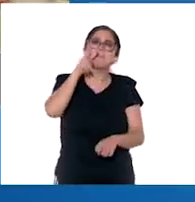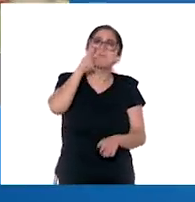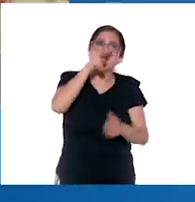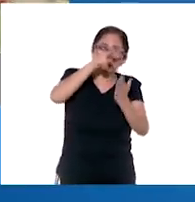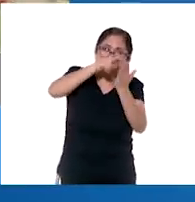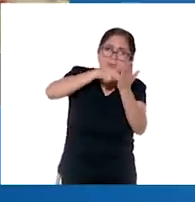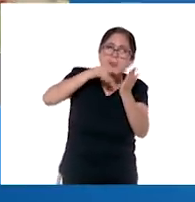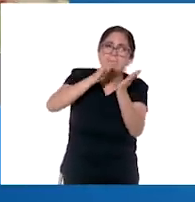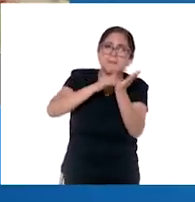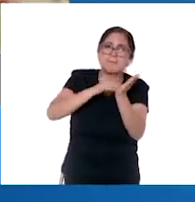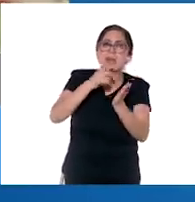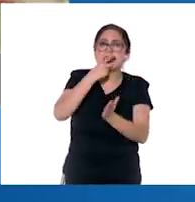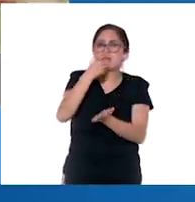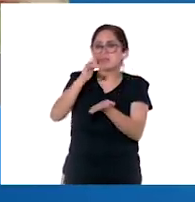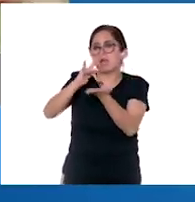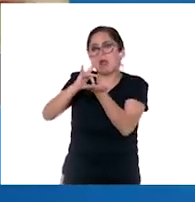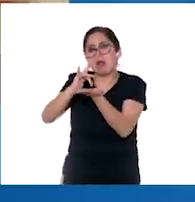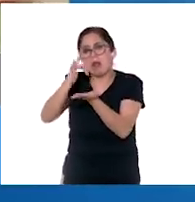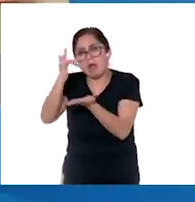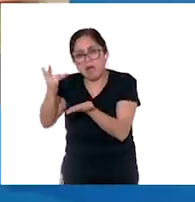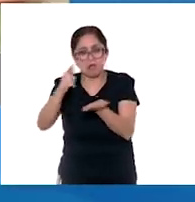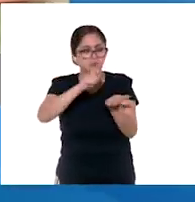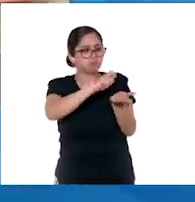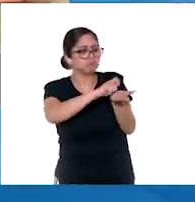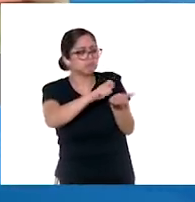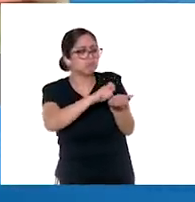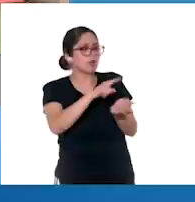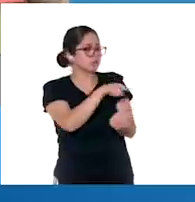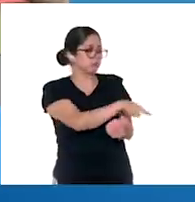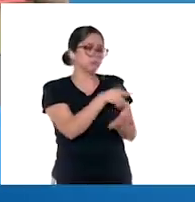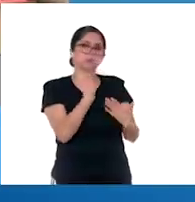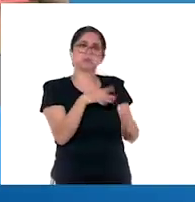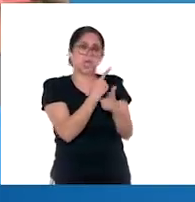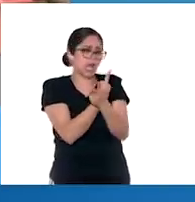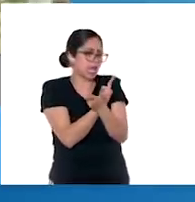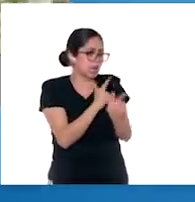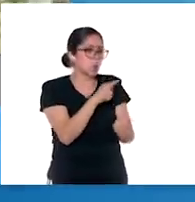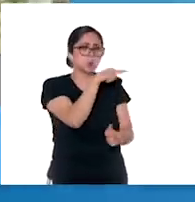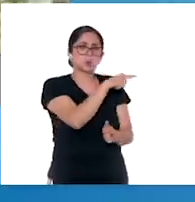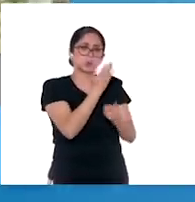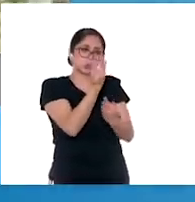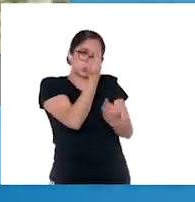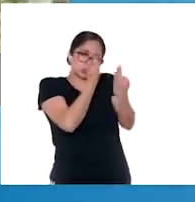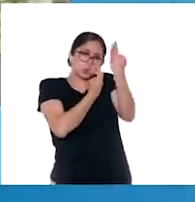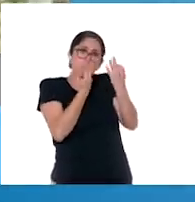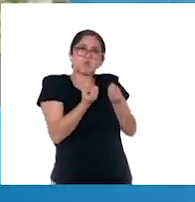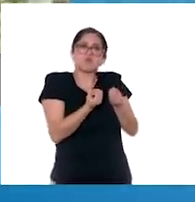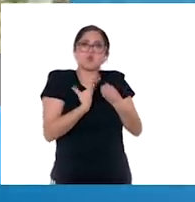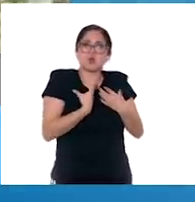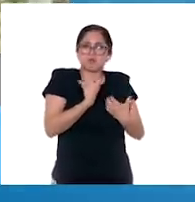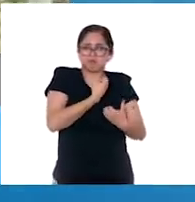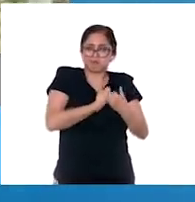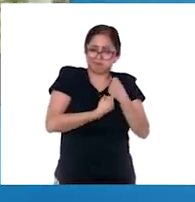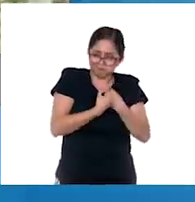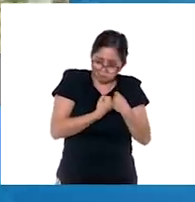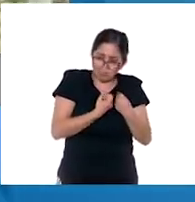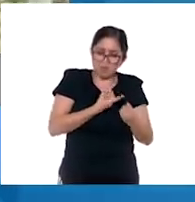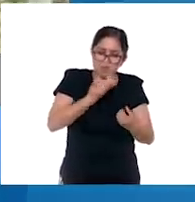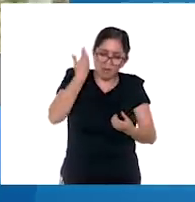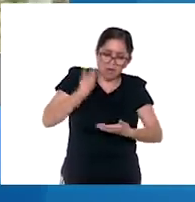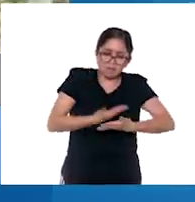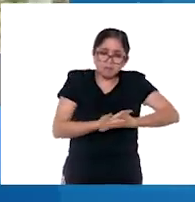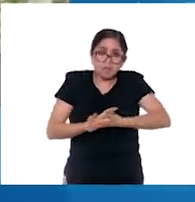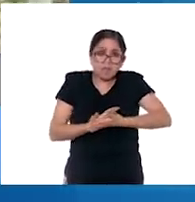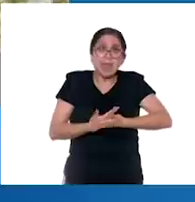gracias o le doy la libertad por haberme criado y amamantado. Esta fue una labor muy importante. Las